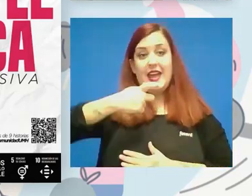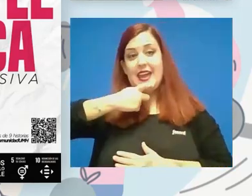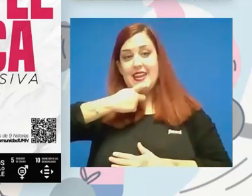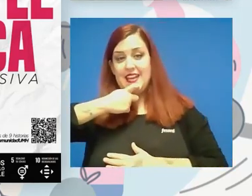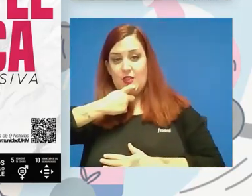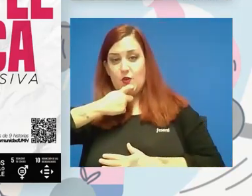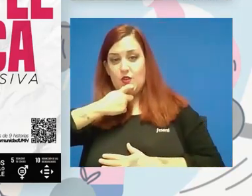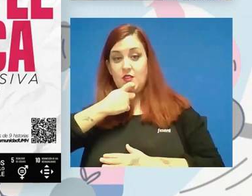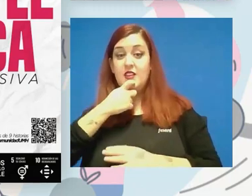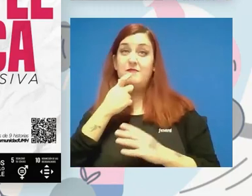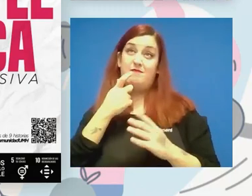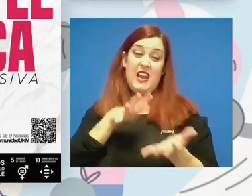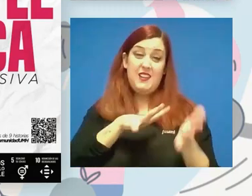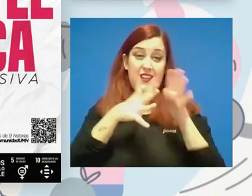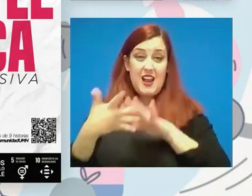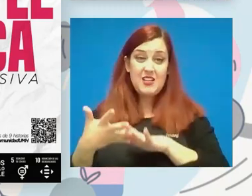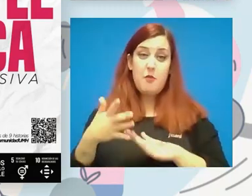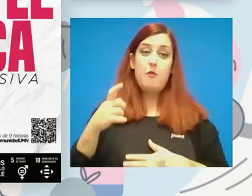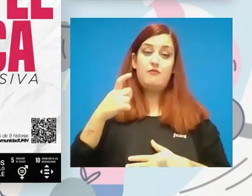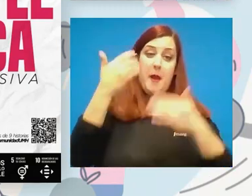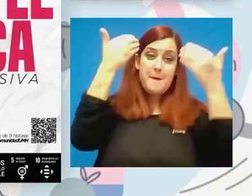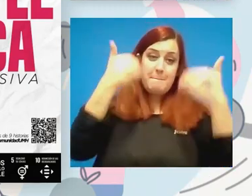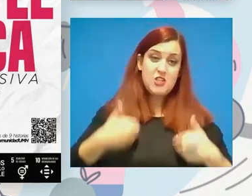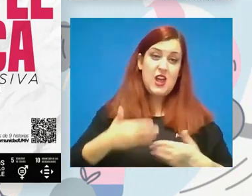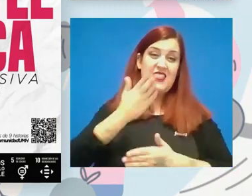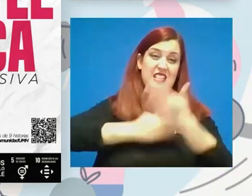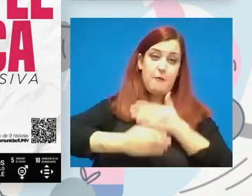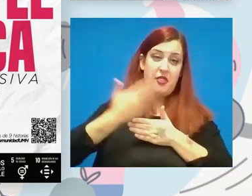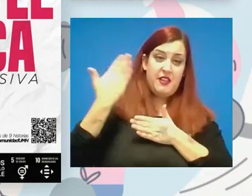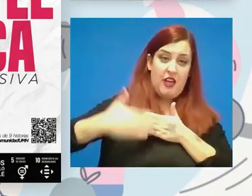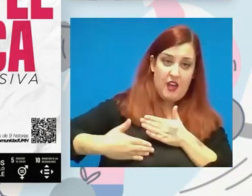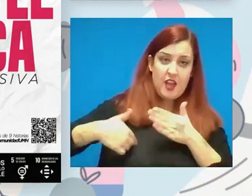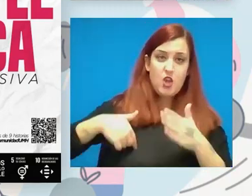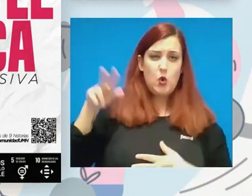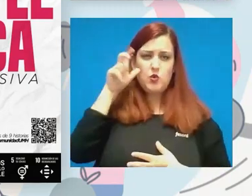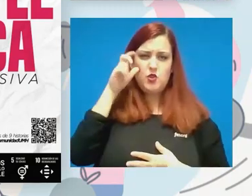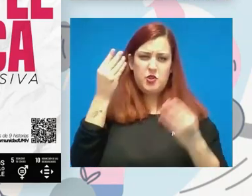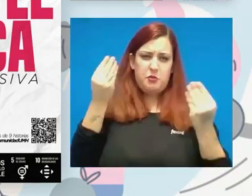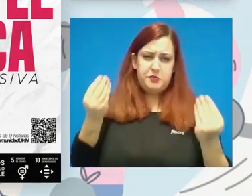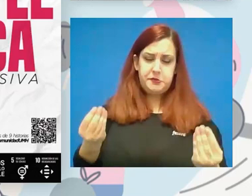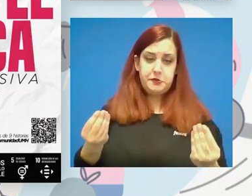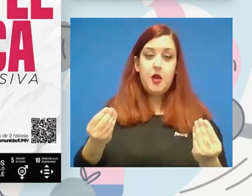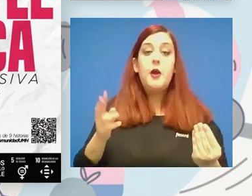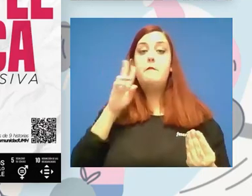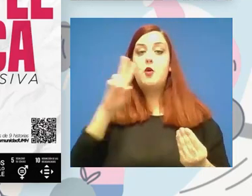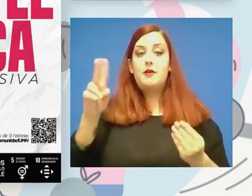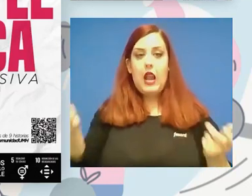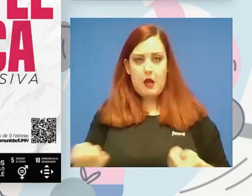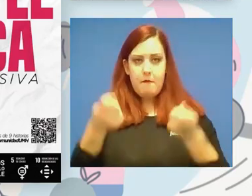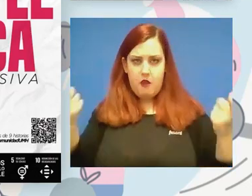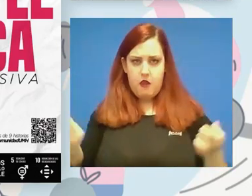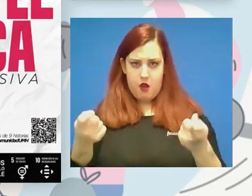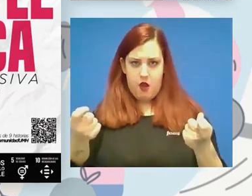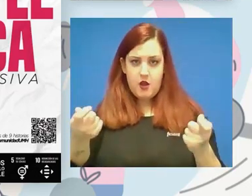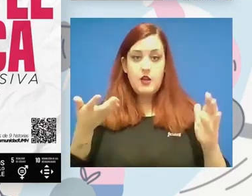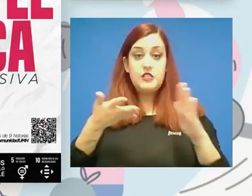discapacitado, cosa que cuando lo oímos aquí ya nos chirría los oídos. Pero fijaros lo que transmite la campaña. Es decir, mira